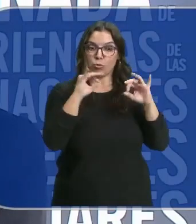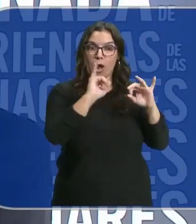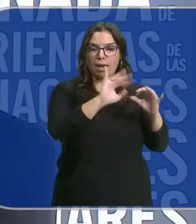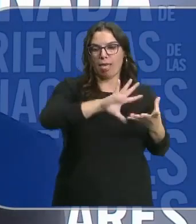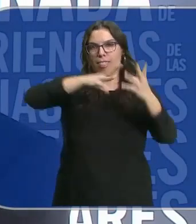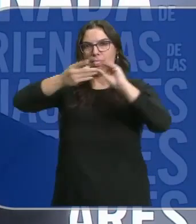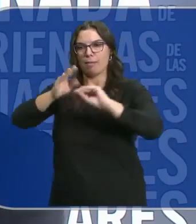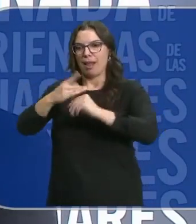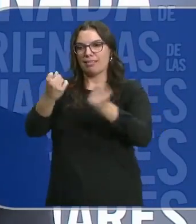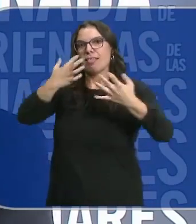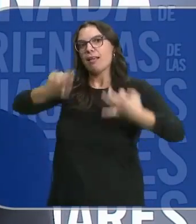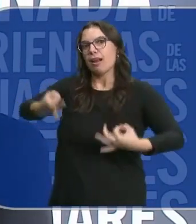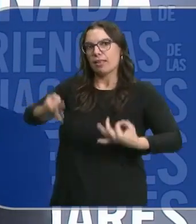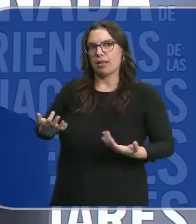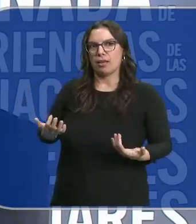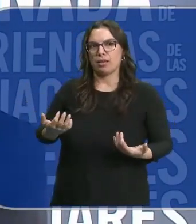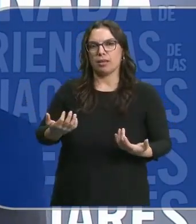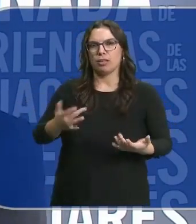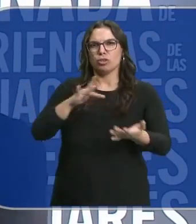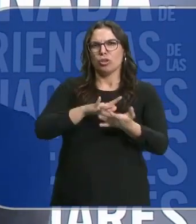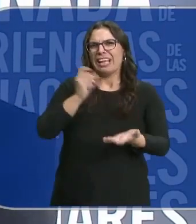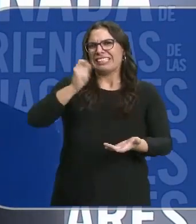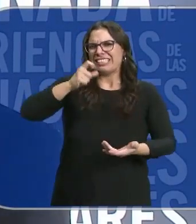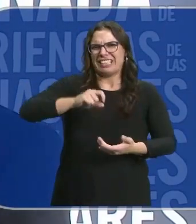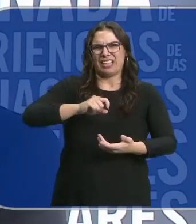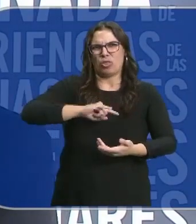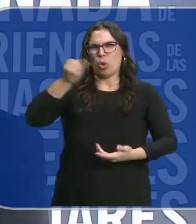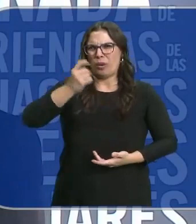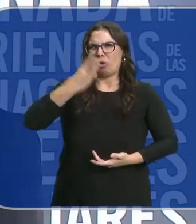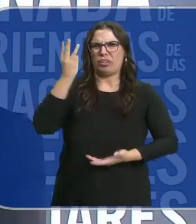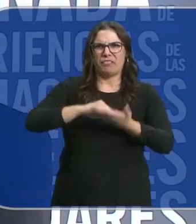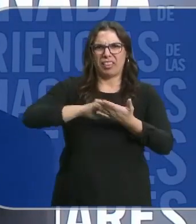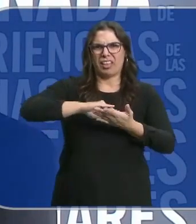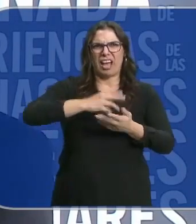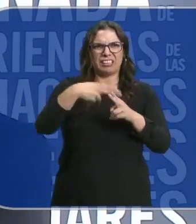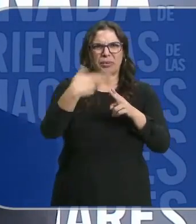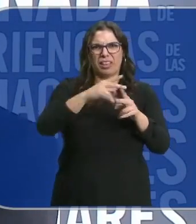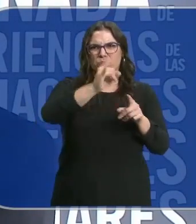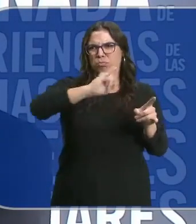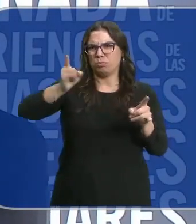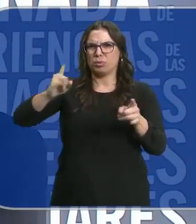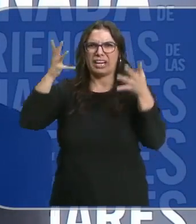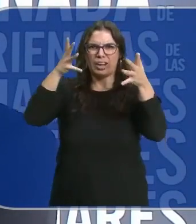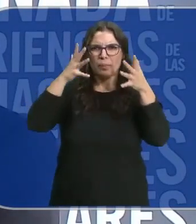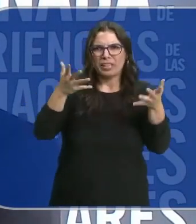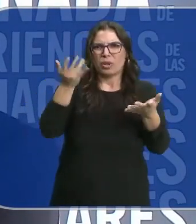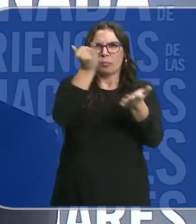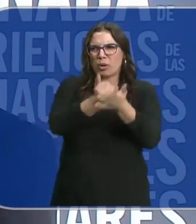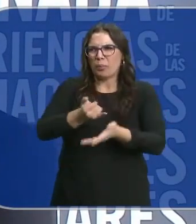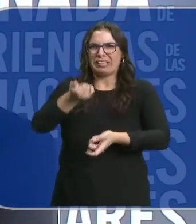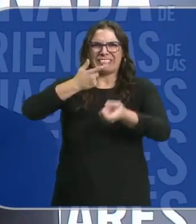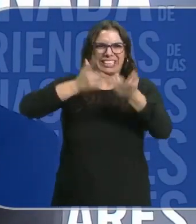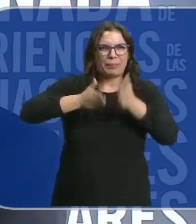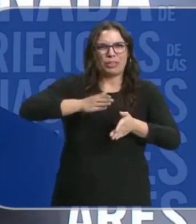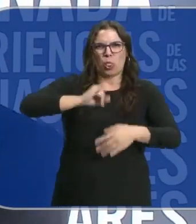adecuarlo a las necesidades reales. Tenemos un montón de duplicidades, triplicidades de actividades, de recomendaciones, de pruebas, de